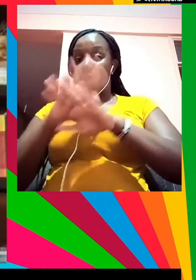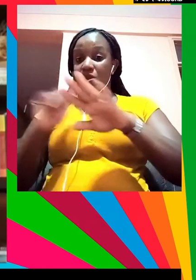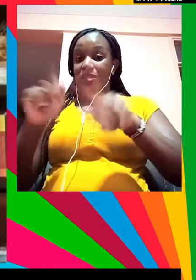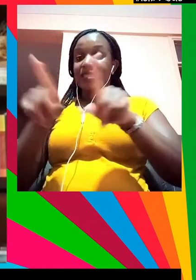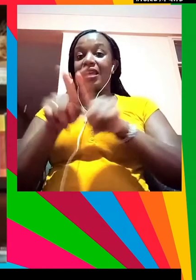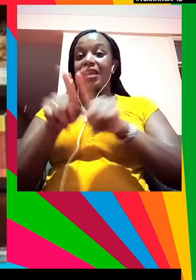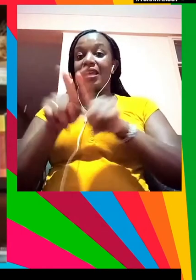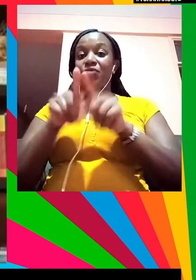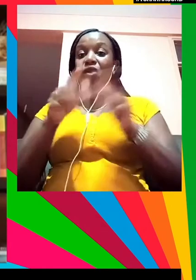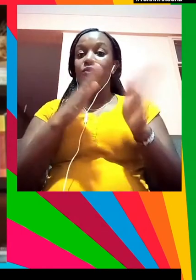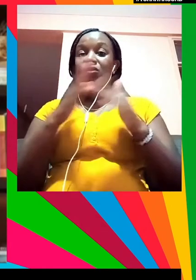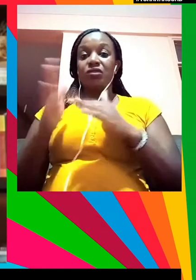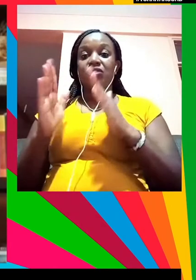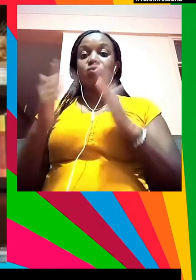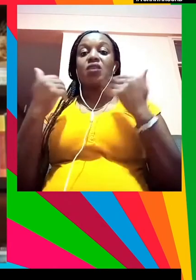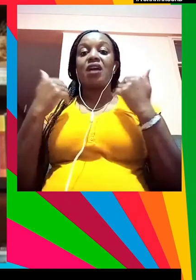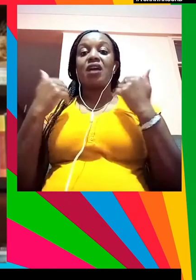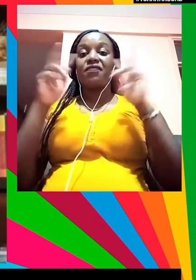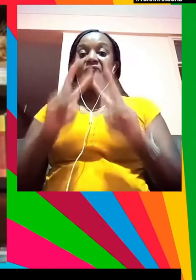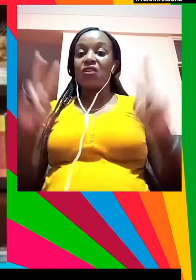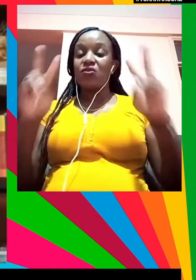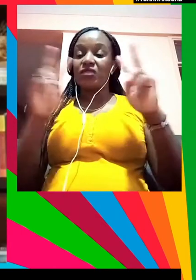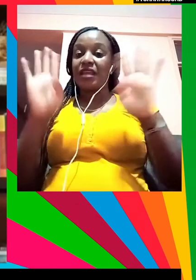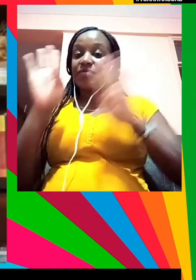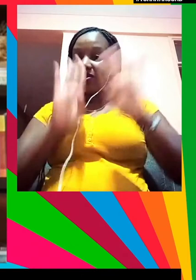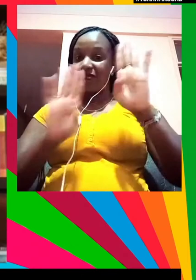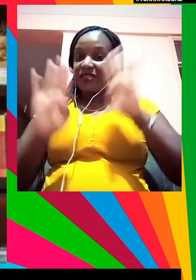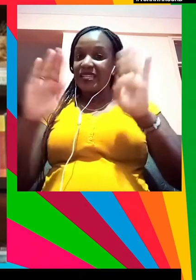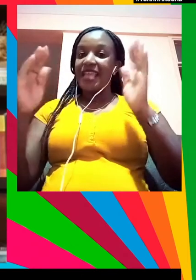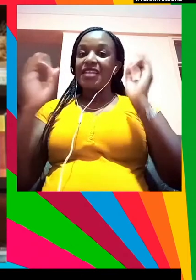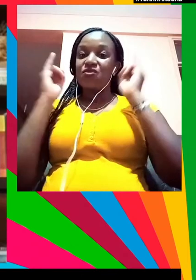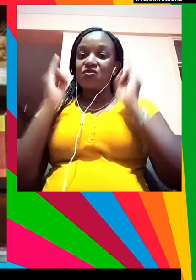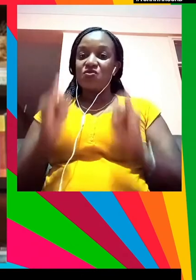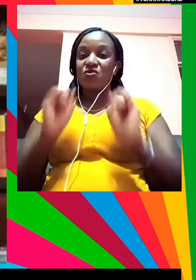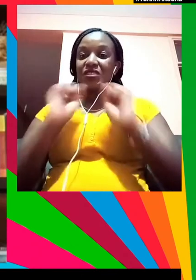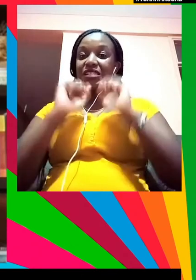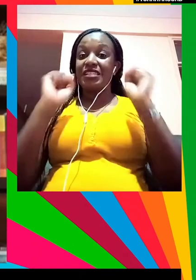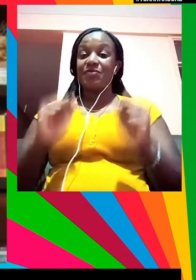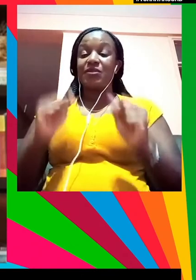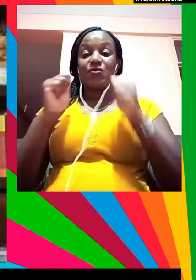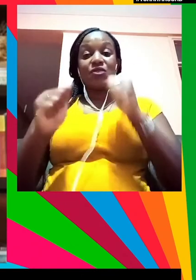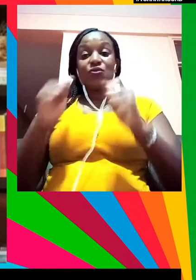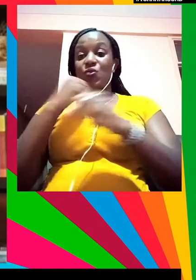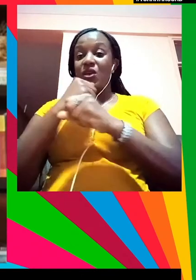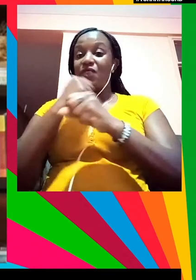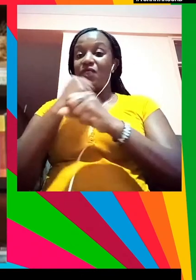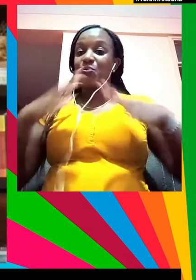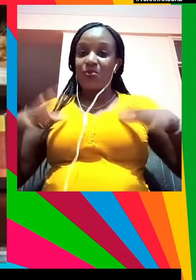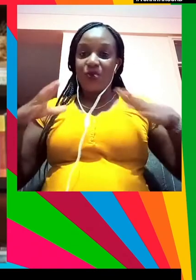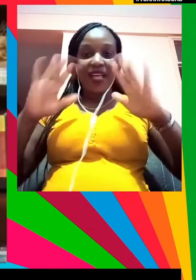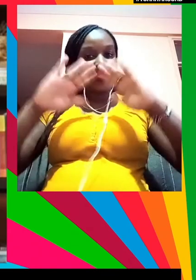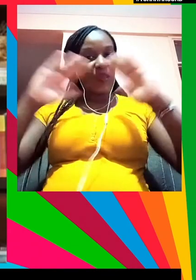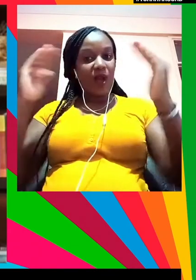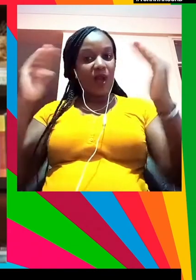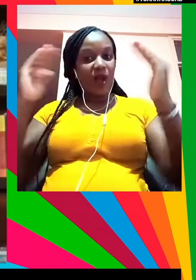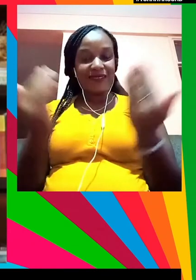y una oportunidad para revisitar nuestros valores y diseñar sistemas que funcionen para el planeta y las personas, no